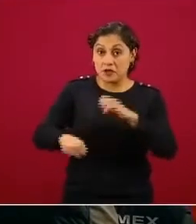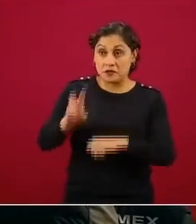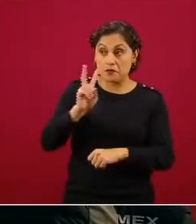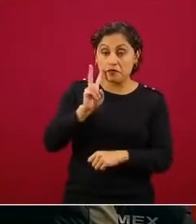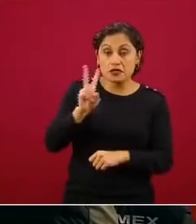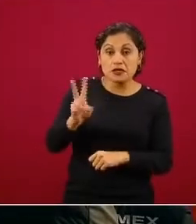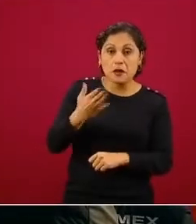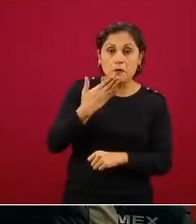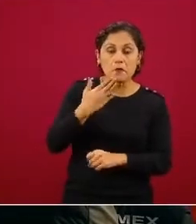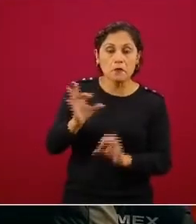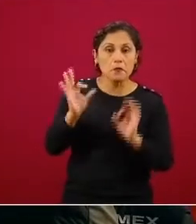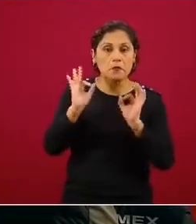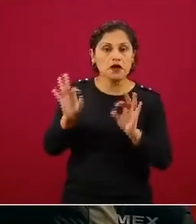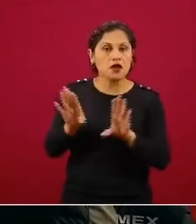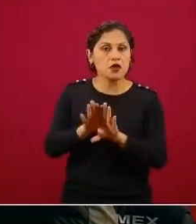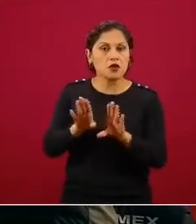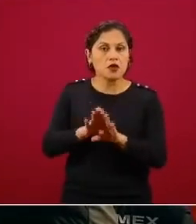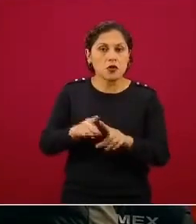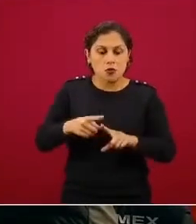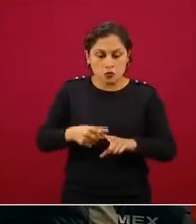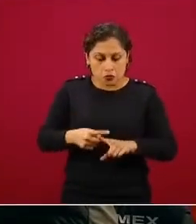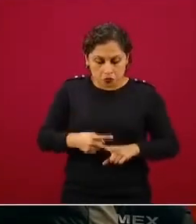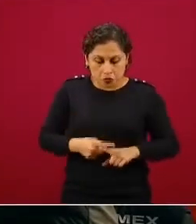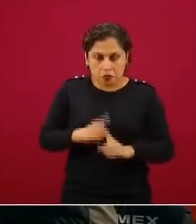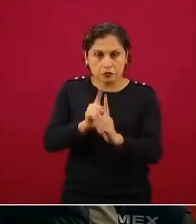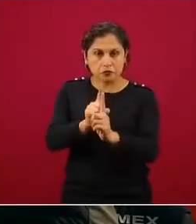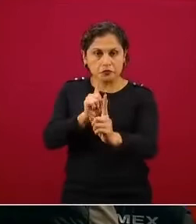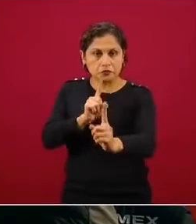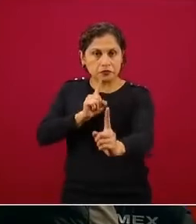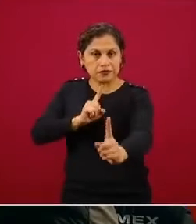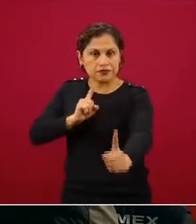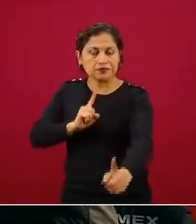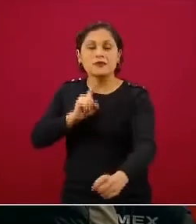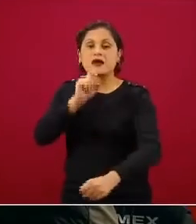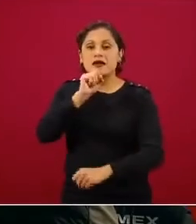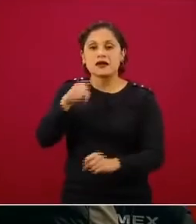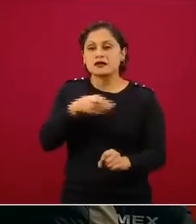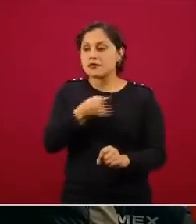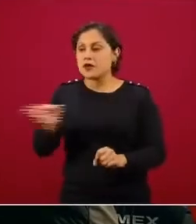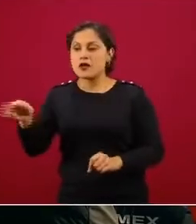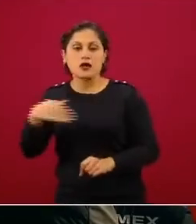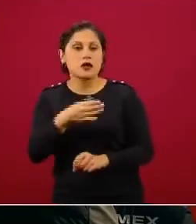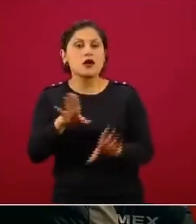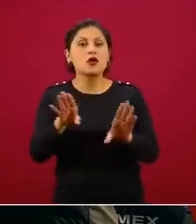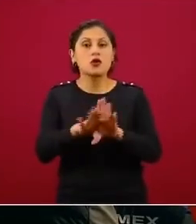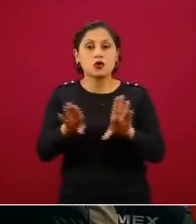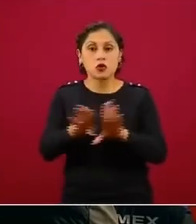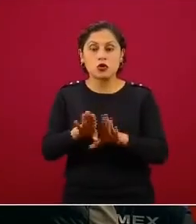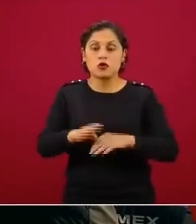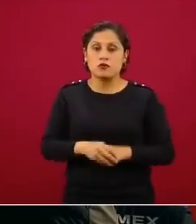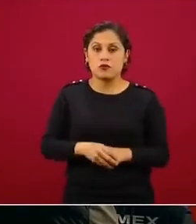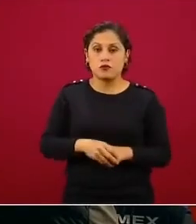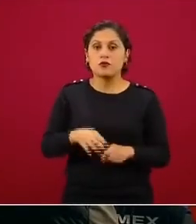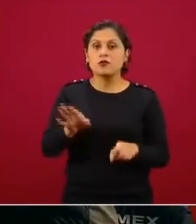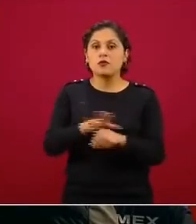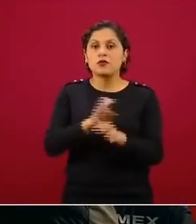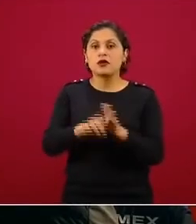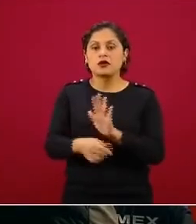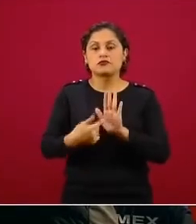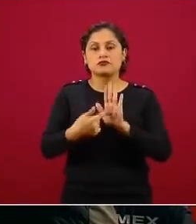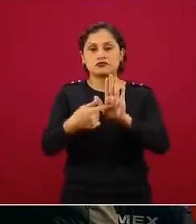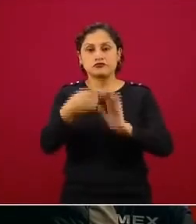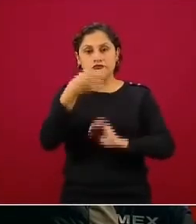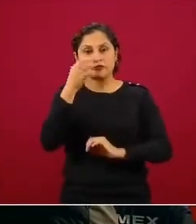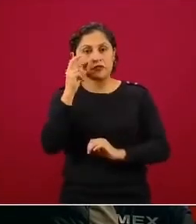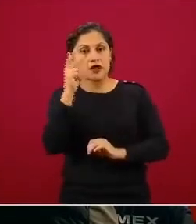delimita los flujos y también las direcciones hacia dónde dirigirse, es decir, los sentidos del flujo de